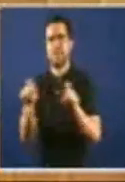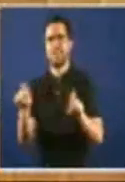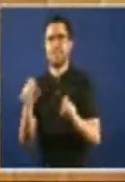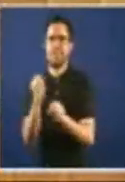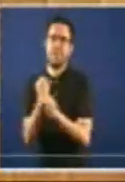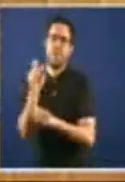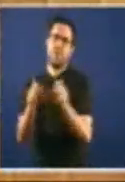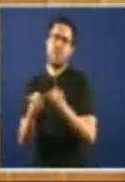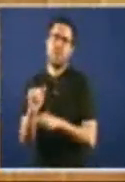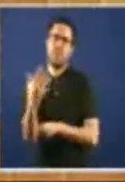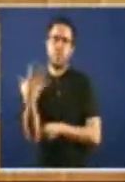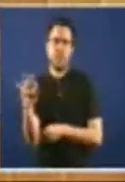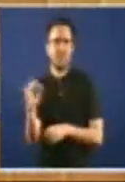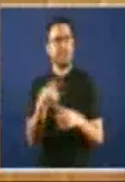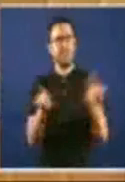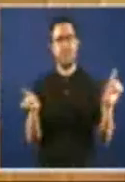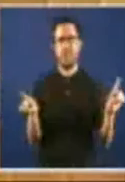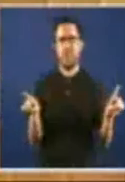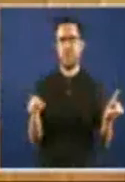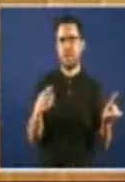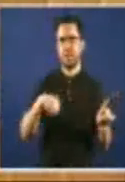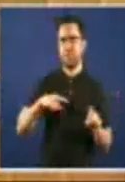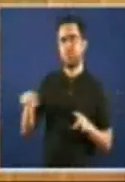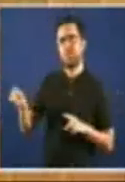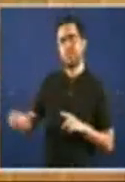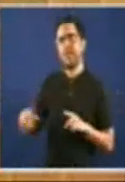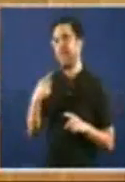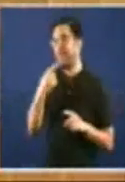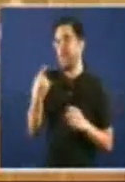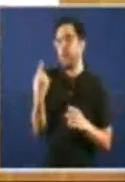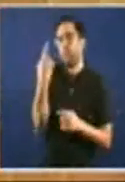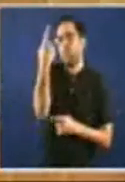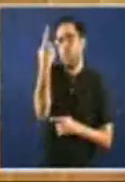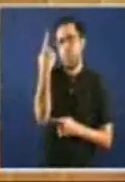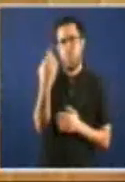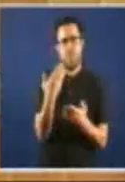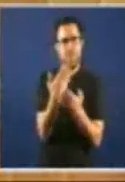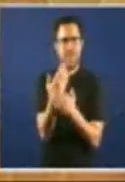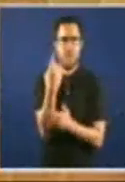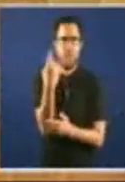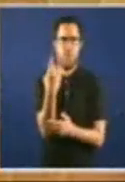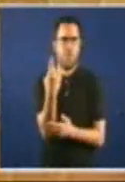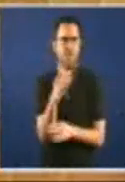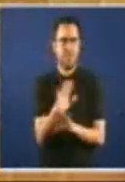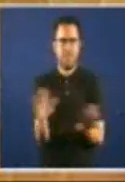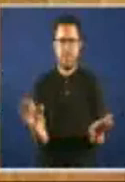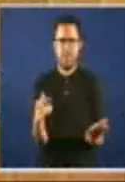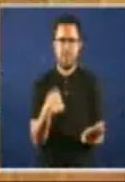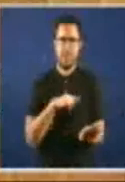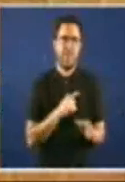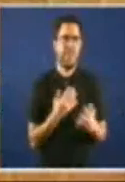O 10% Xa Nos Explicarán Por que Porque Tampoco Entendemos Ese